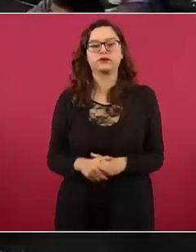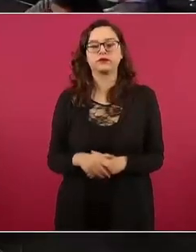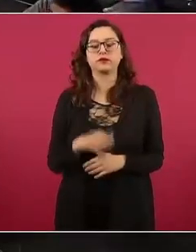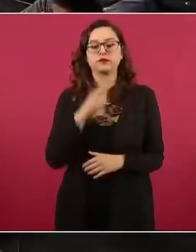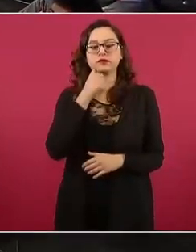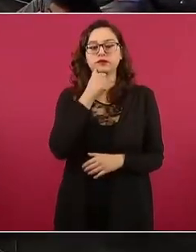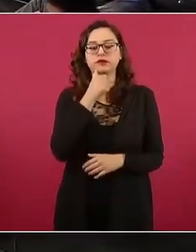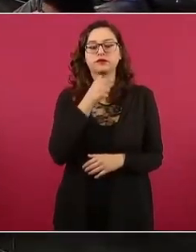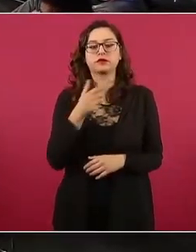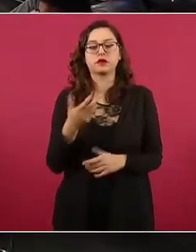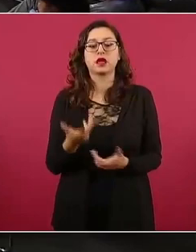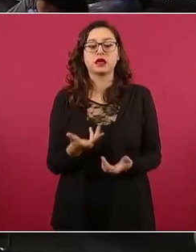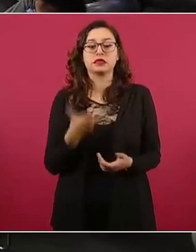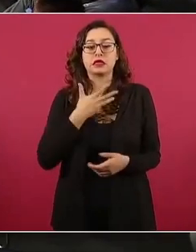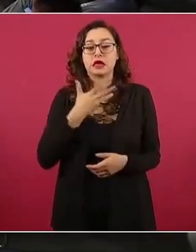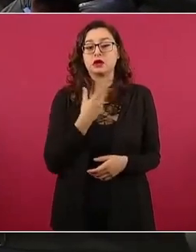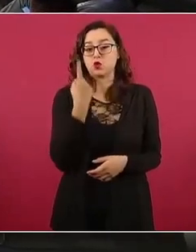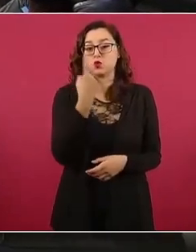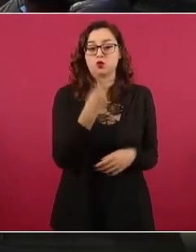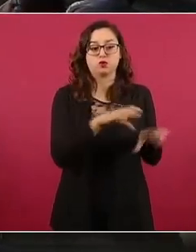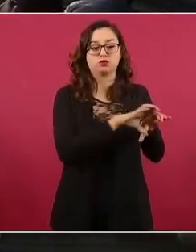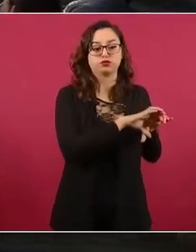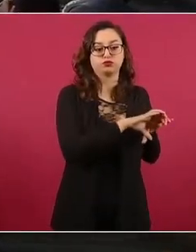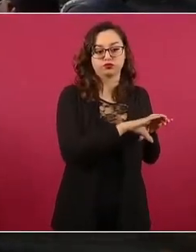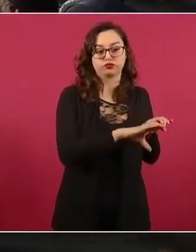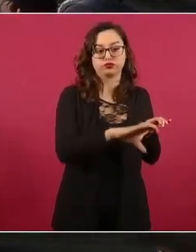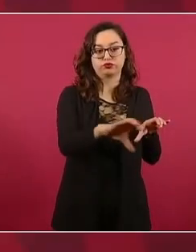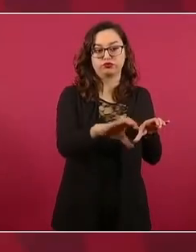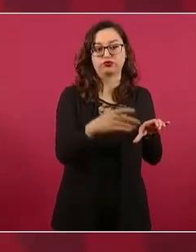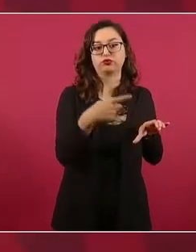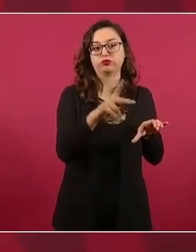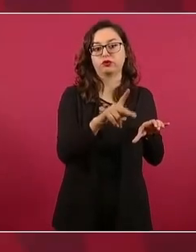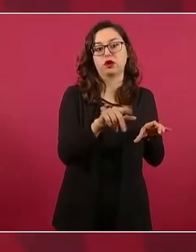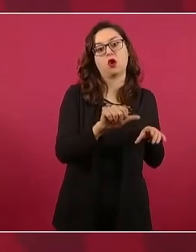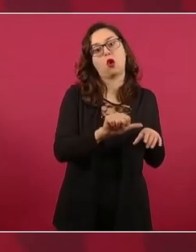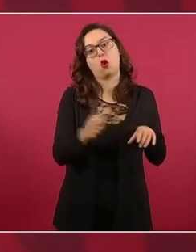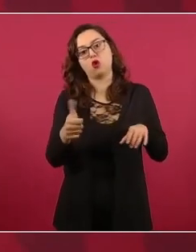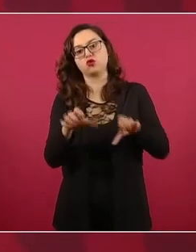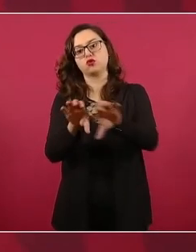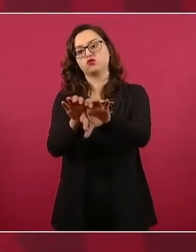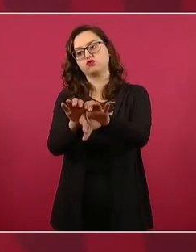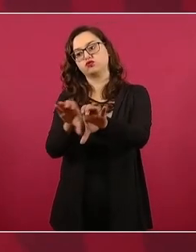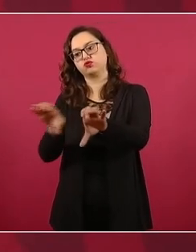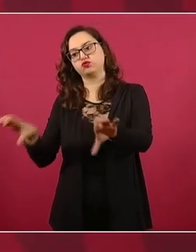otro acueducto de 100 kilómetros